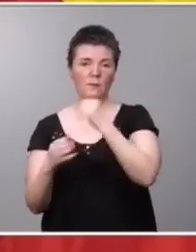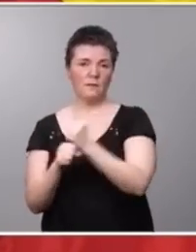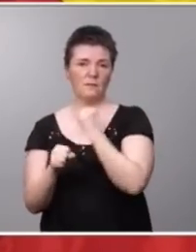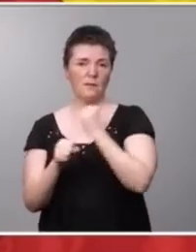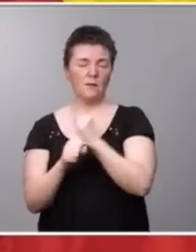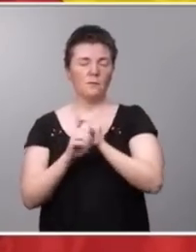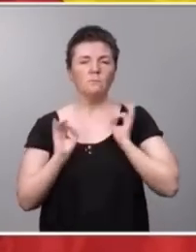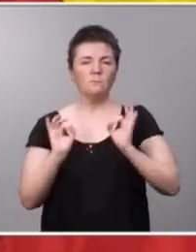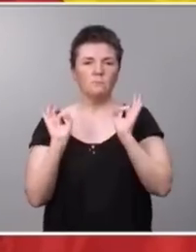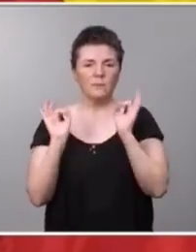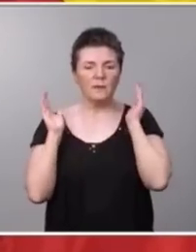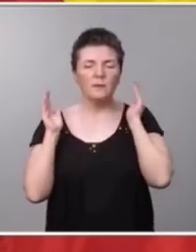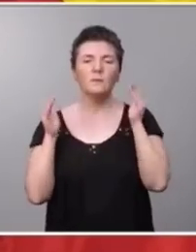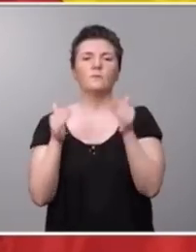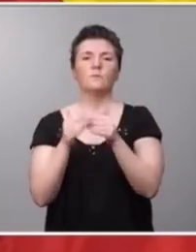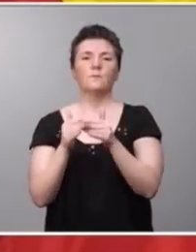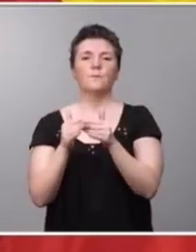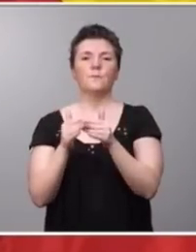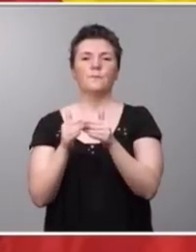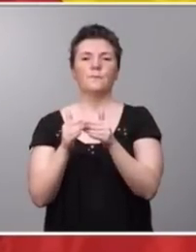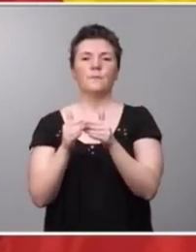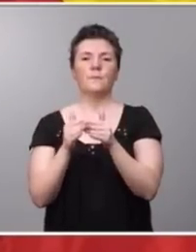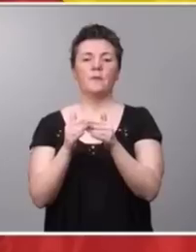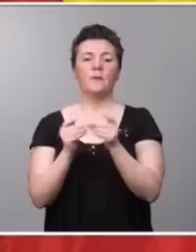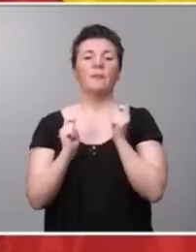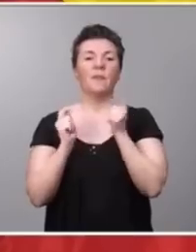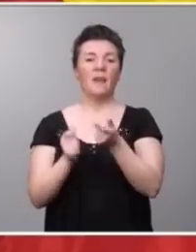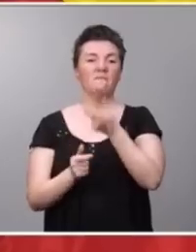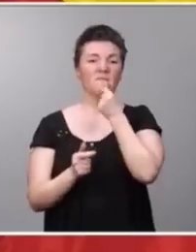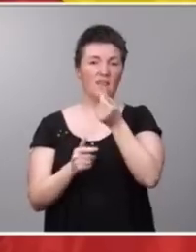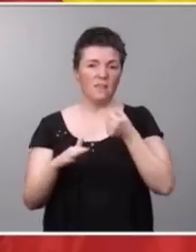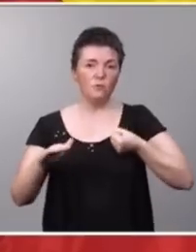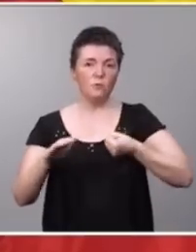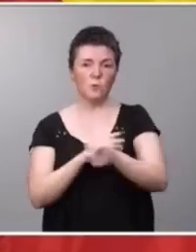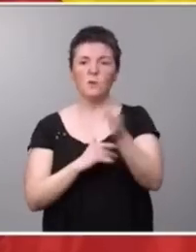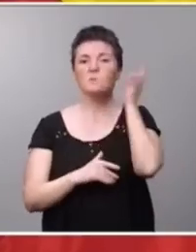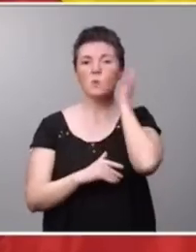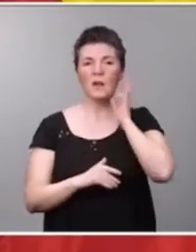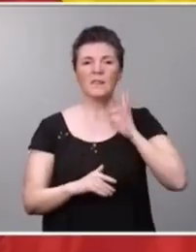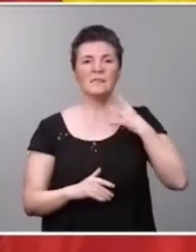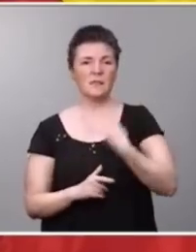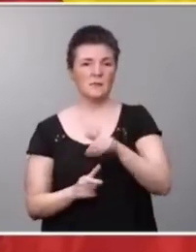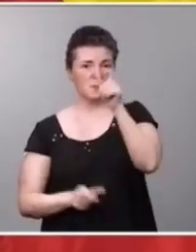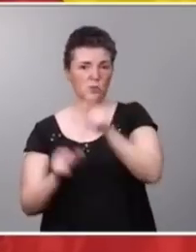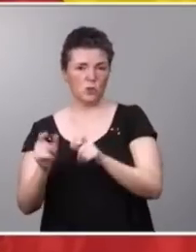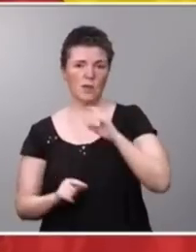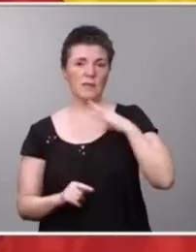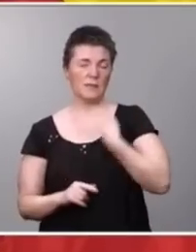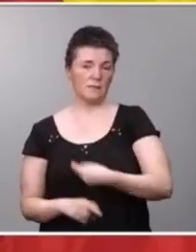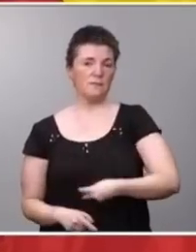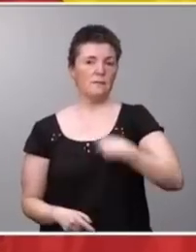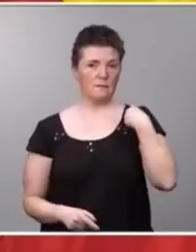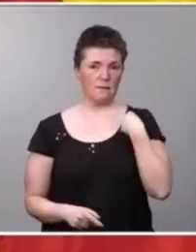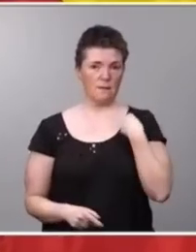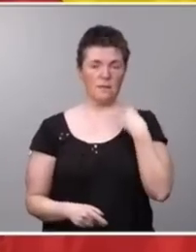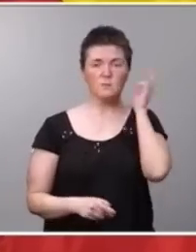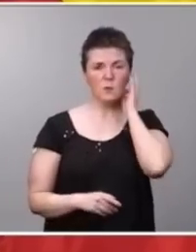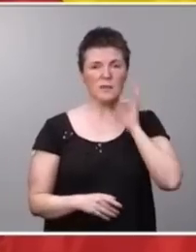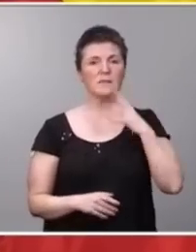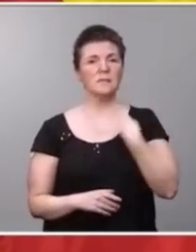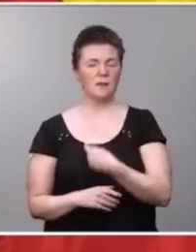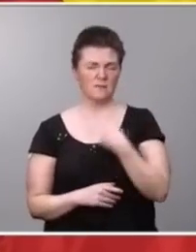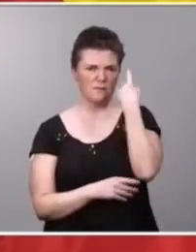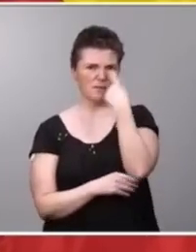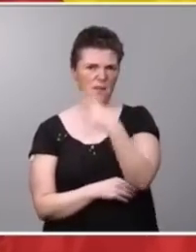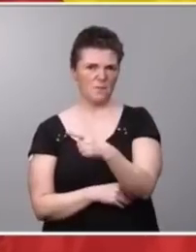atención a favorecer la inclusión de las mujeres trans, de las personas trans en general, y de las mujeres trans que, como saben, son las que